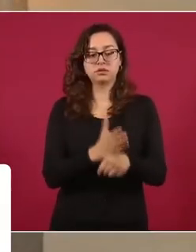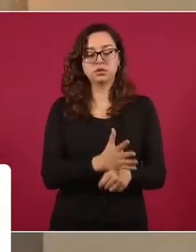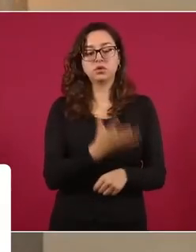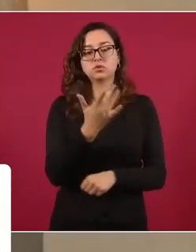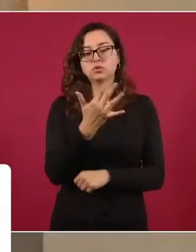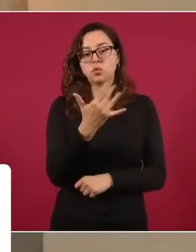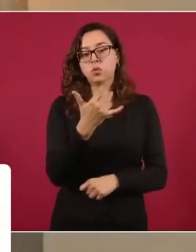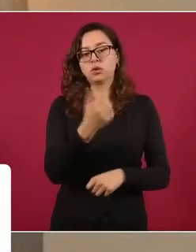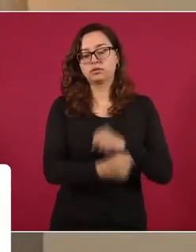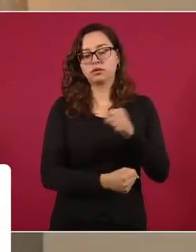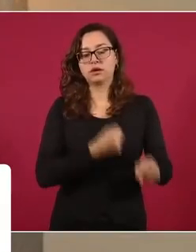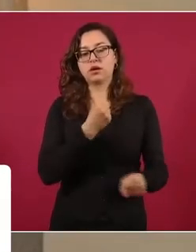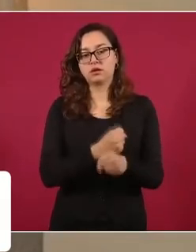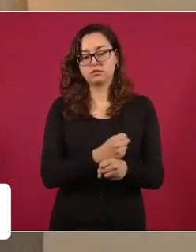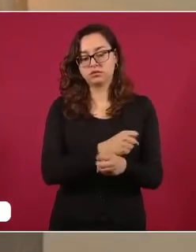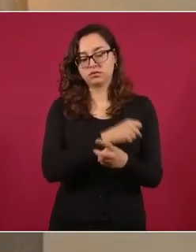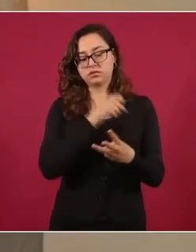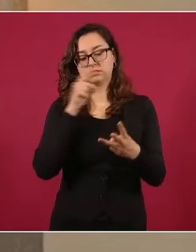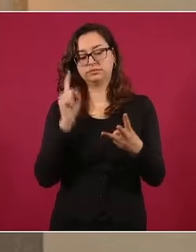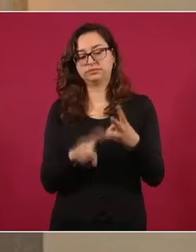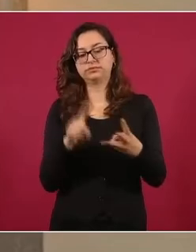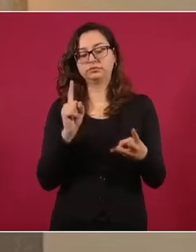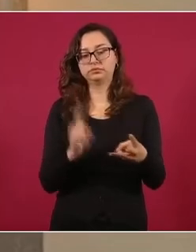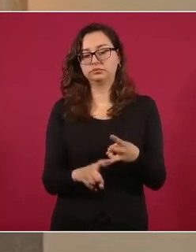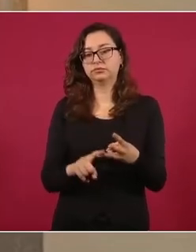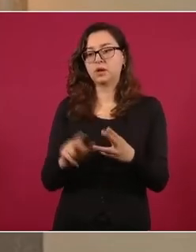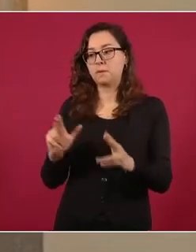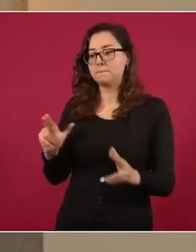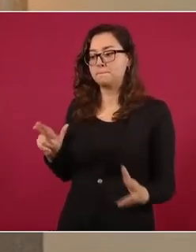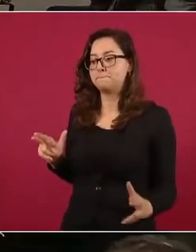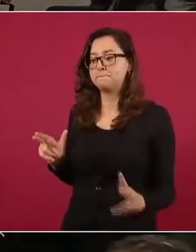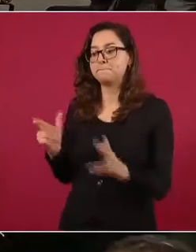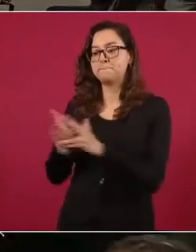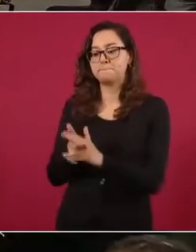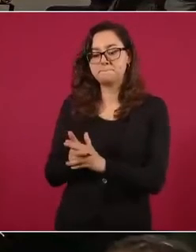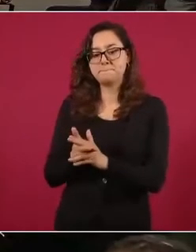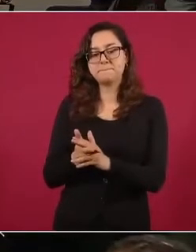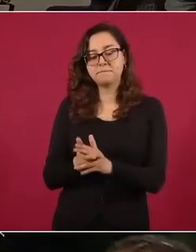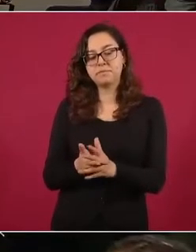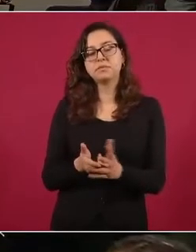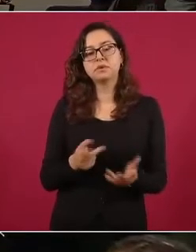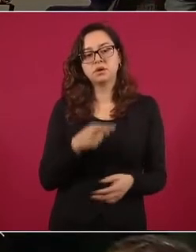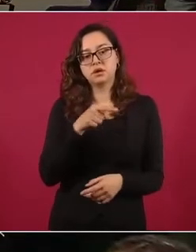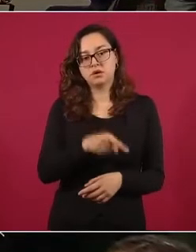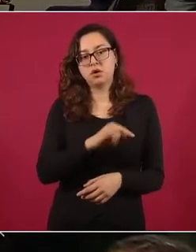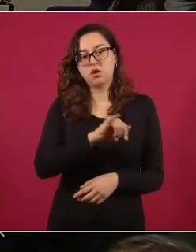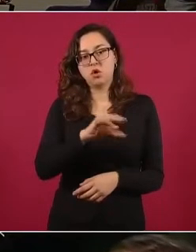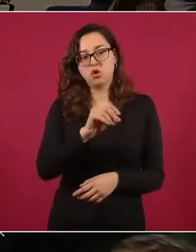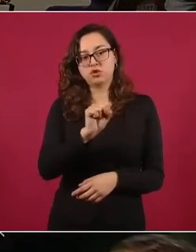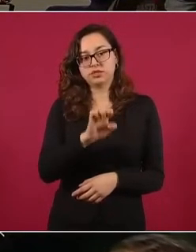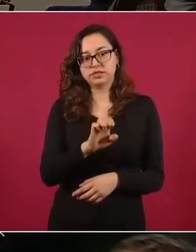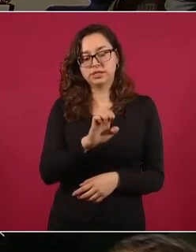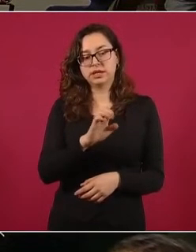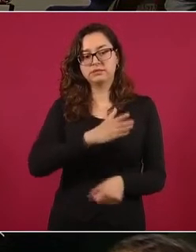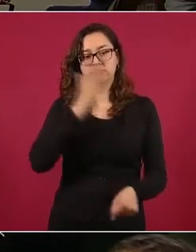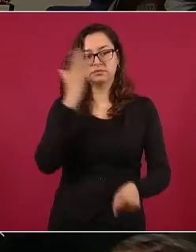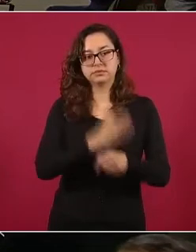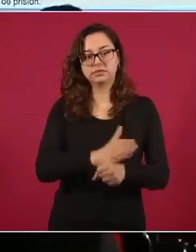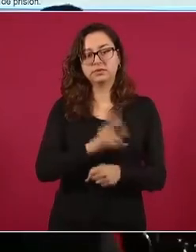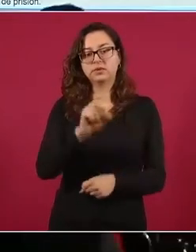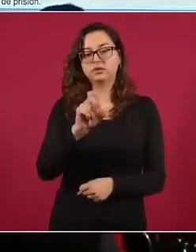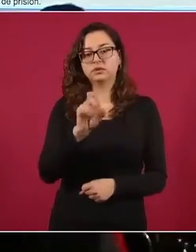sujetos, otra por homicidio calificado en contra de José de Jesús N. por 35 años